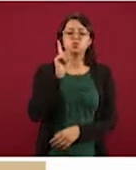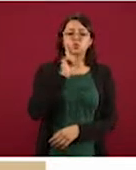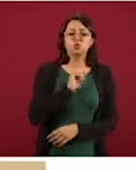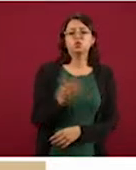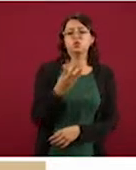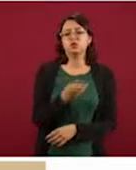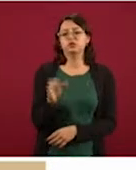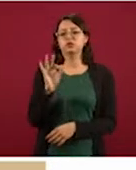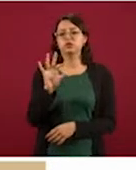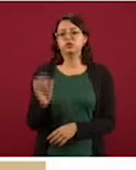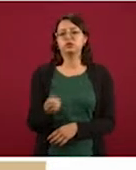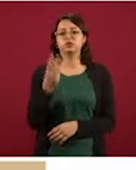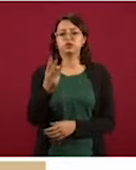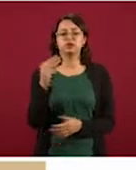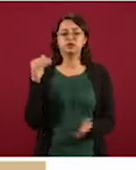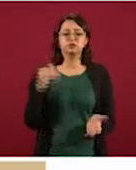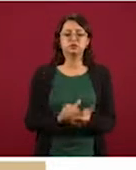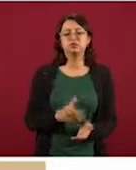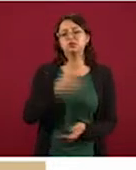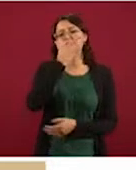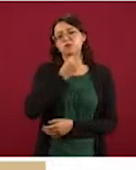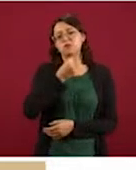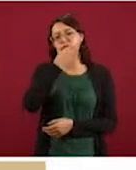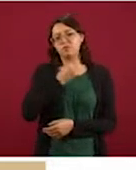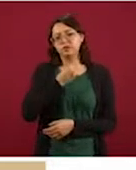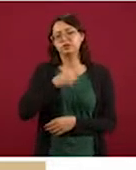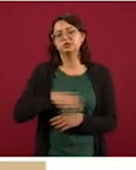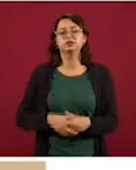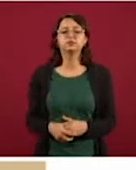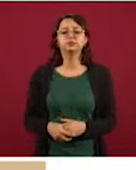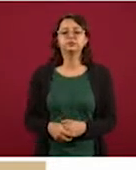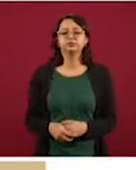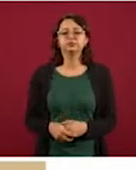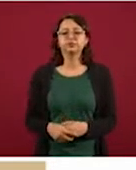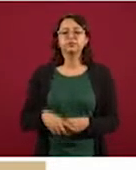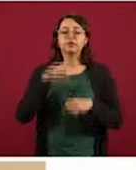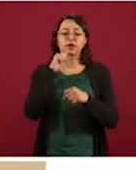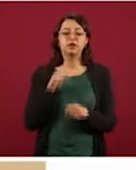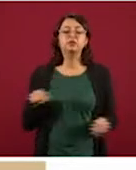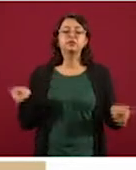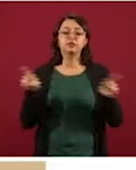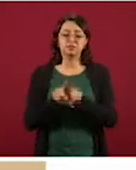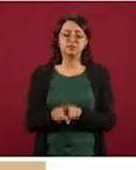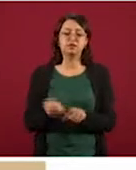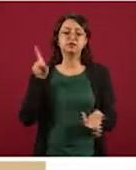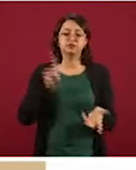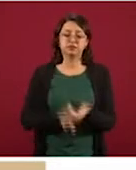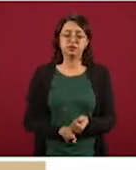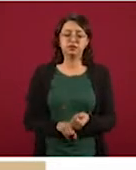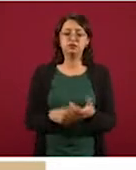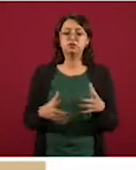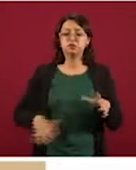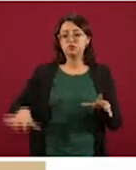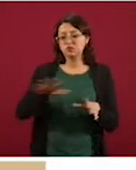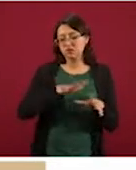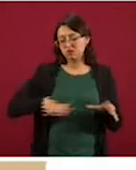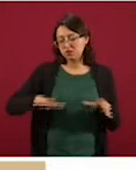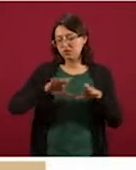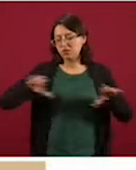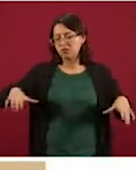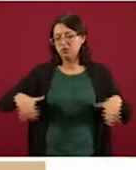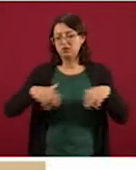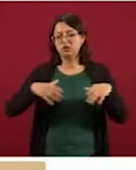443 mil son hombres. También en este universo, como ustedes saben,